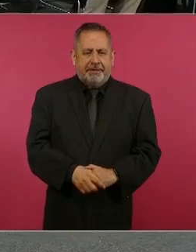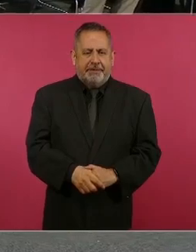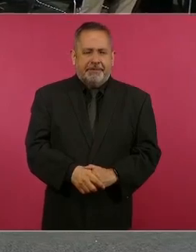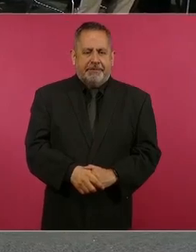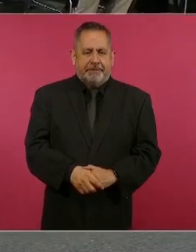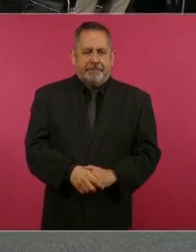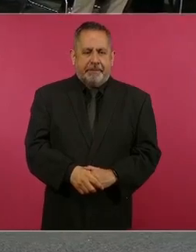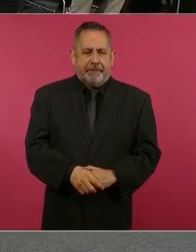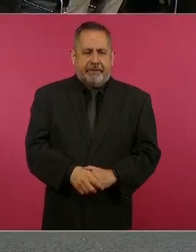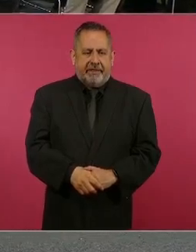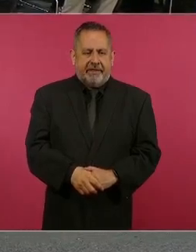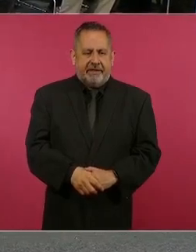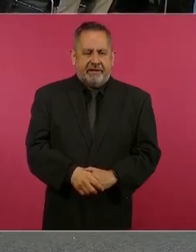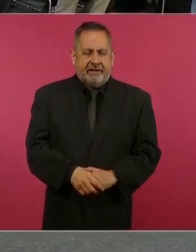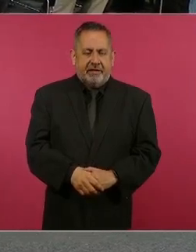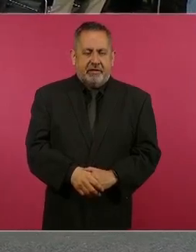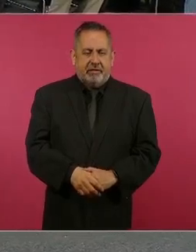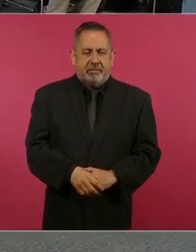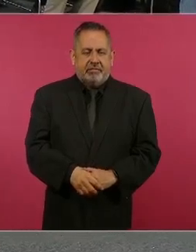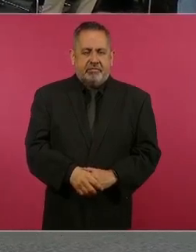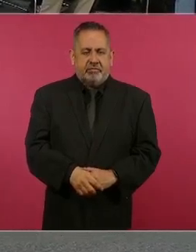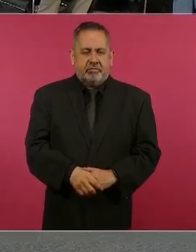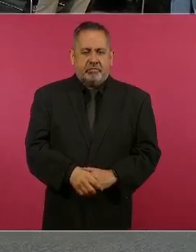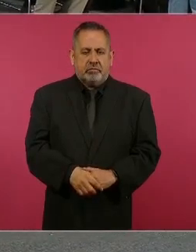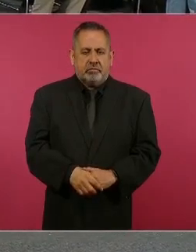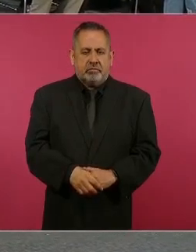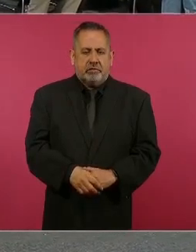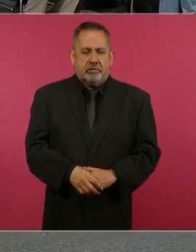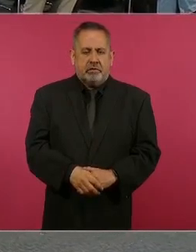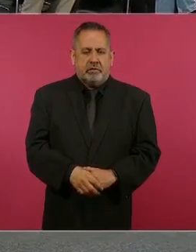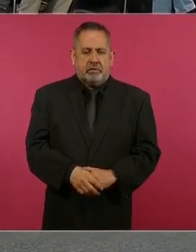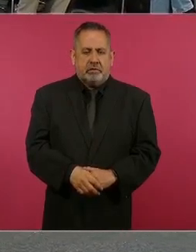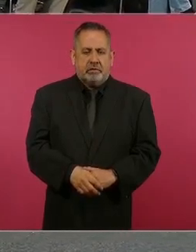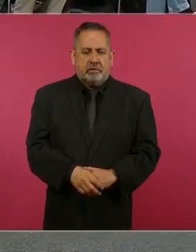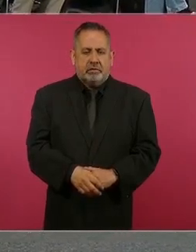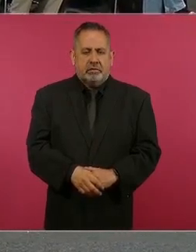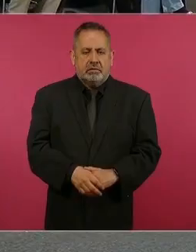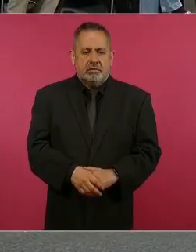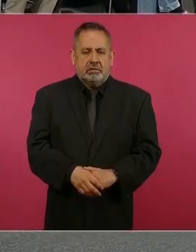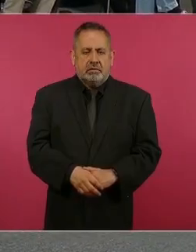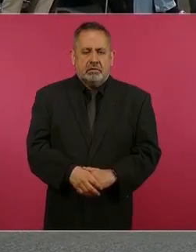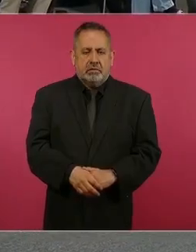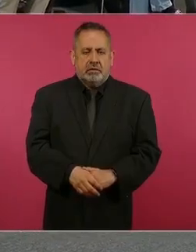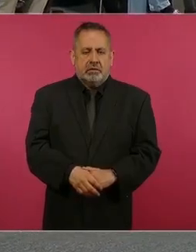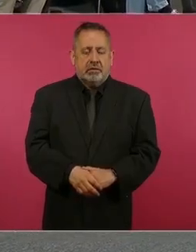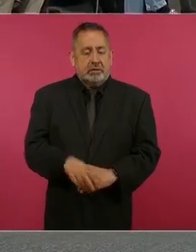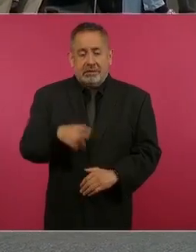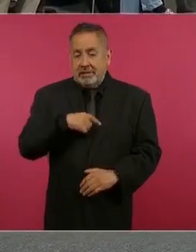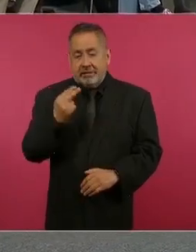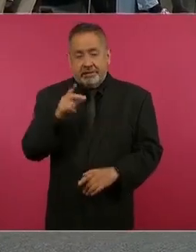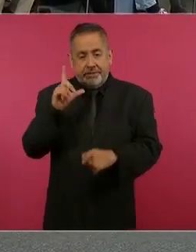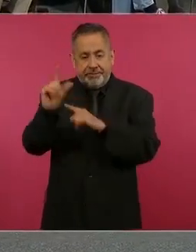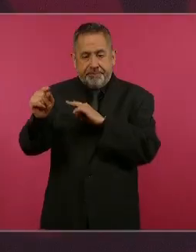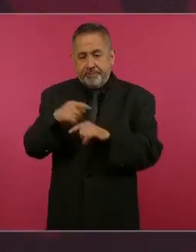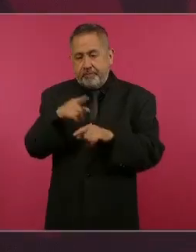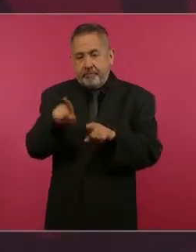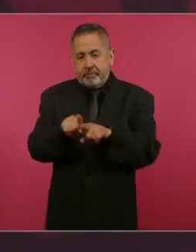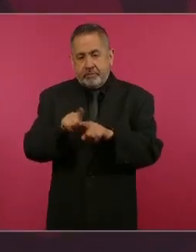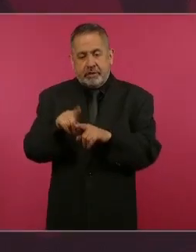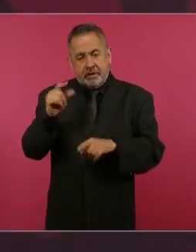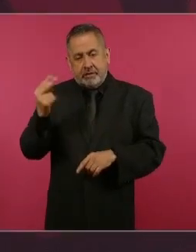¿Eh? Es que me tengo que ir también.